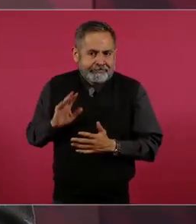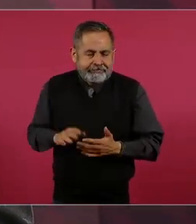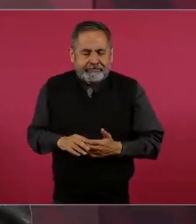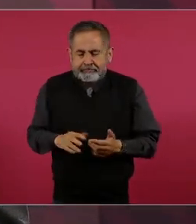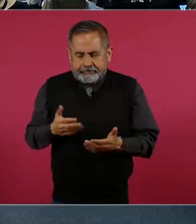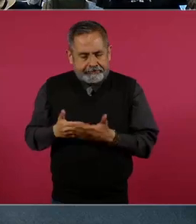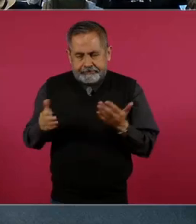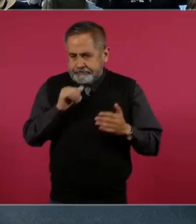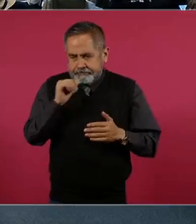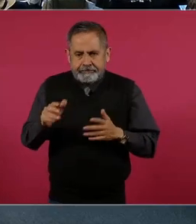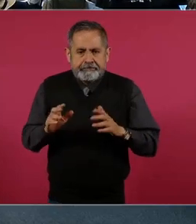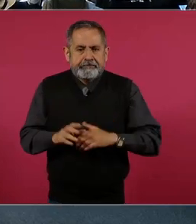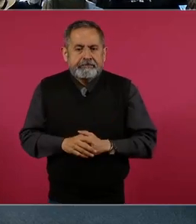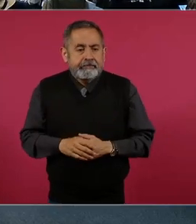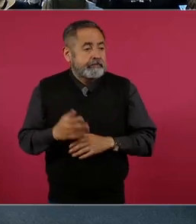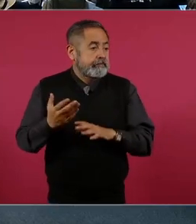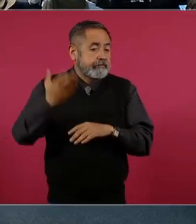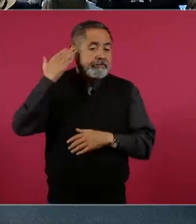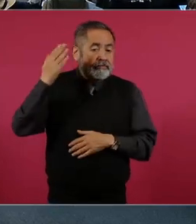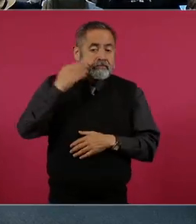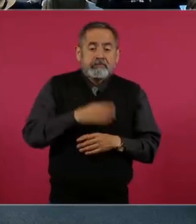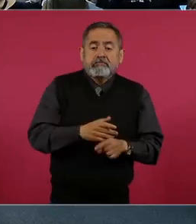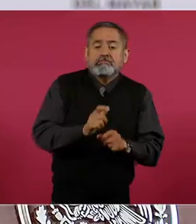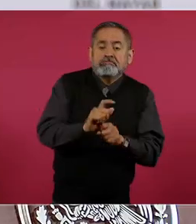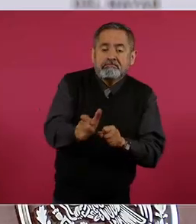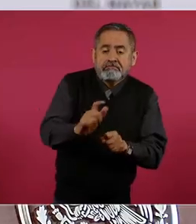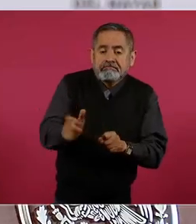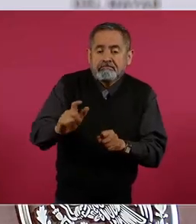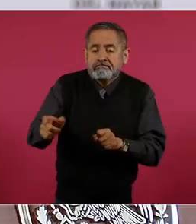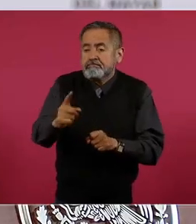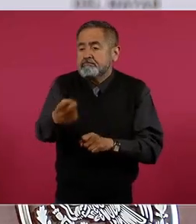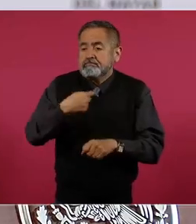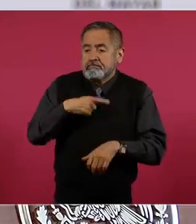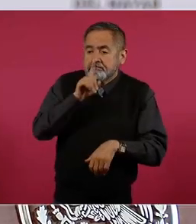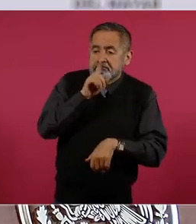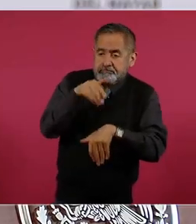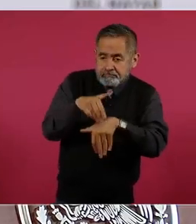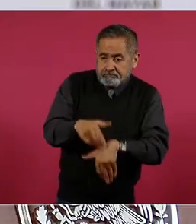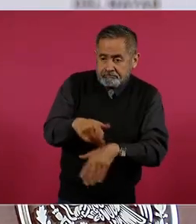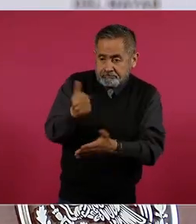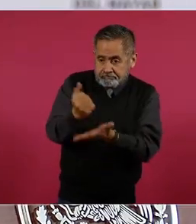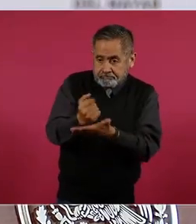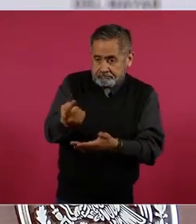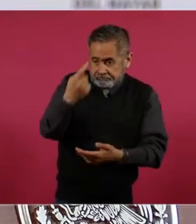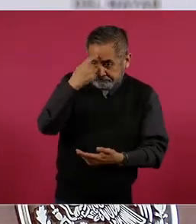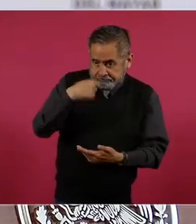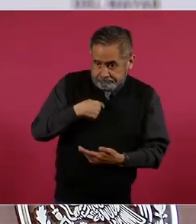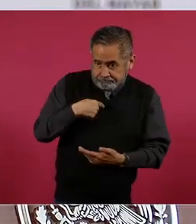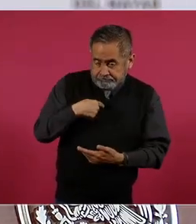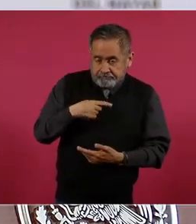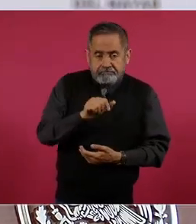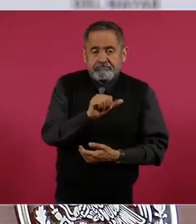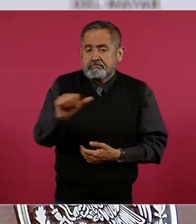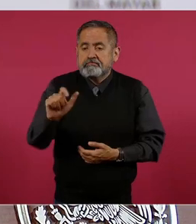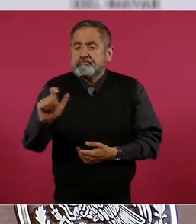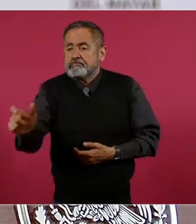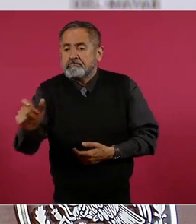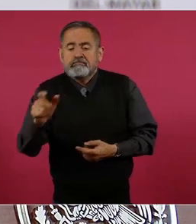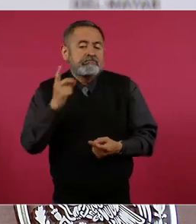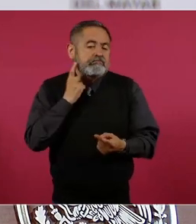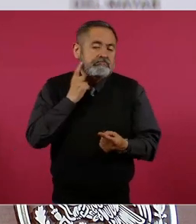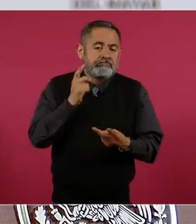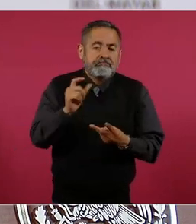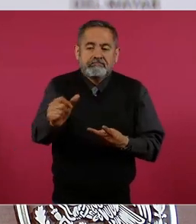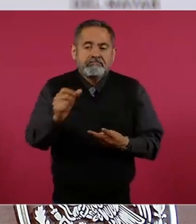o sea, los compraban a diputados y a senadores. Cuando